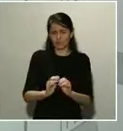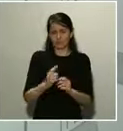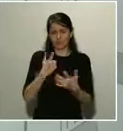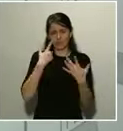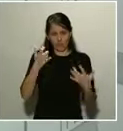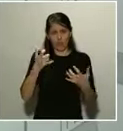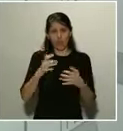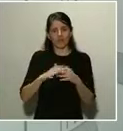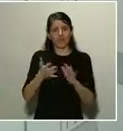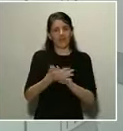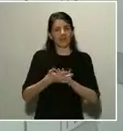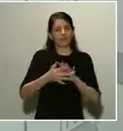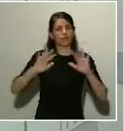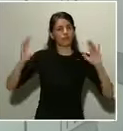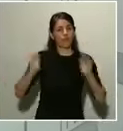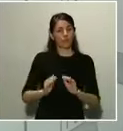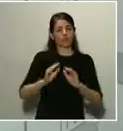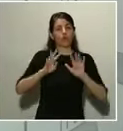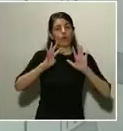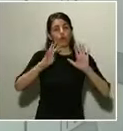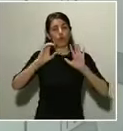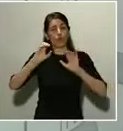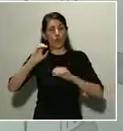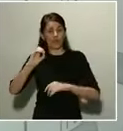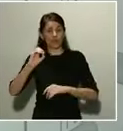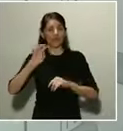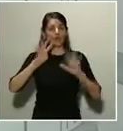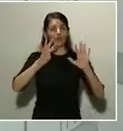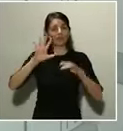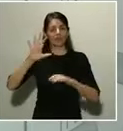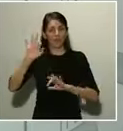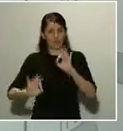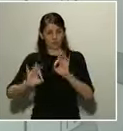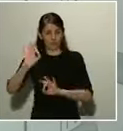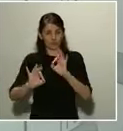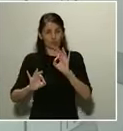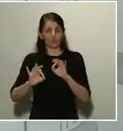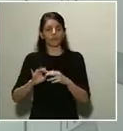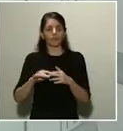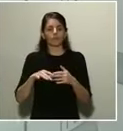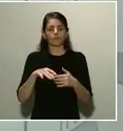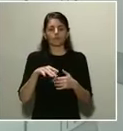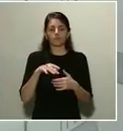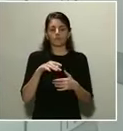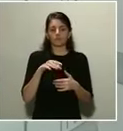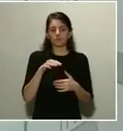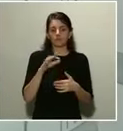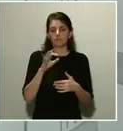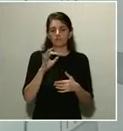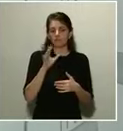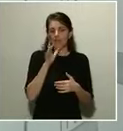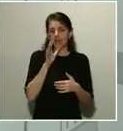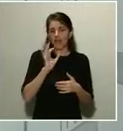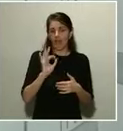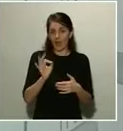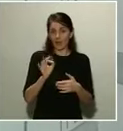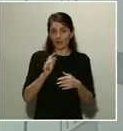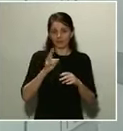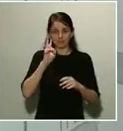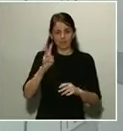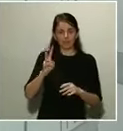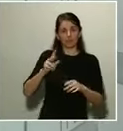-95%. Precisamente tomamos las medidas ahora de reducción, vista que ya la movilidad se ha reducido, por lo tanto,